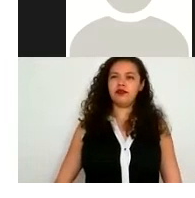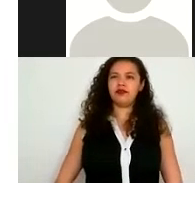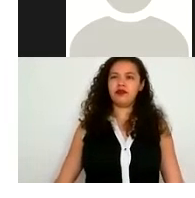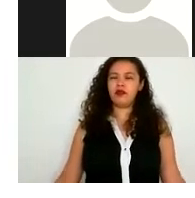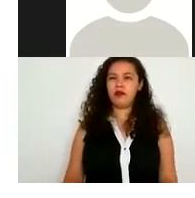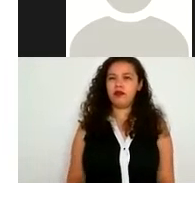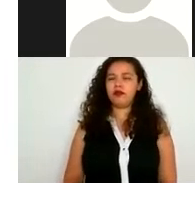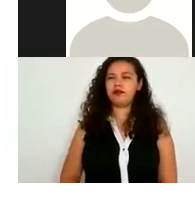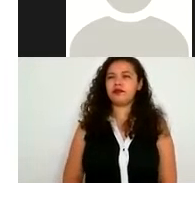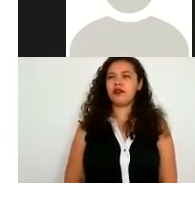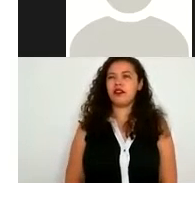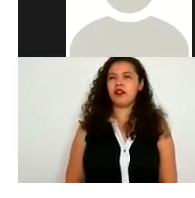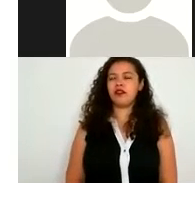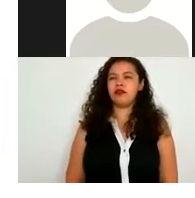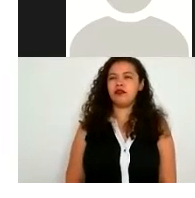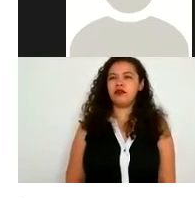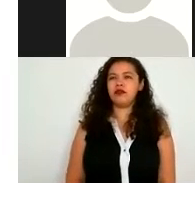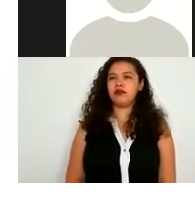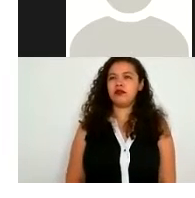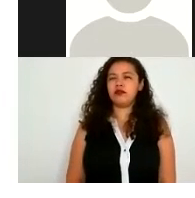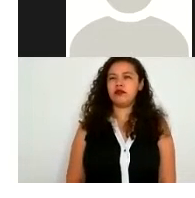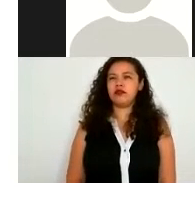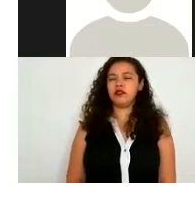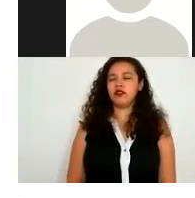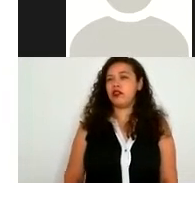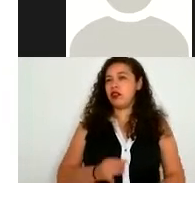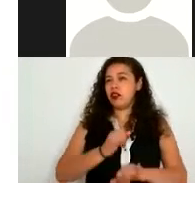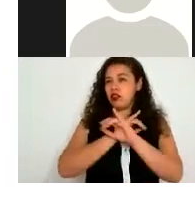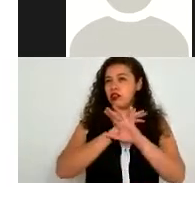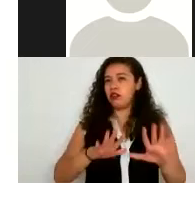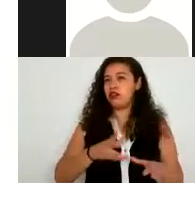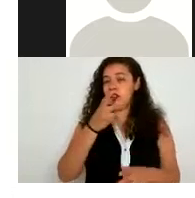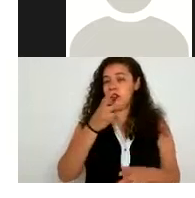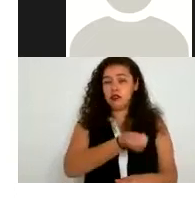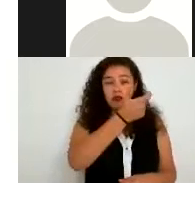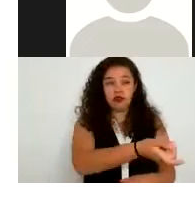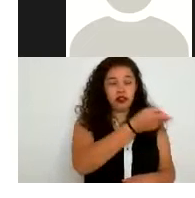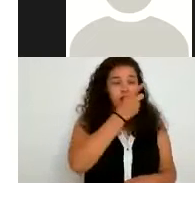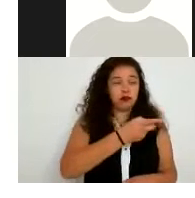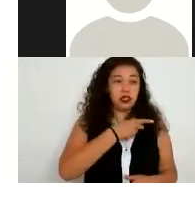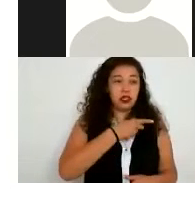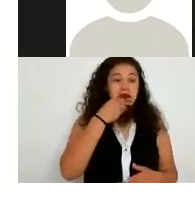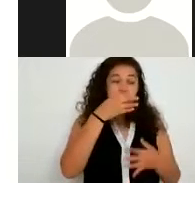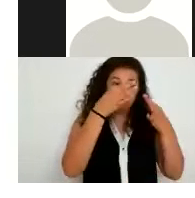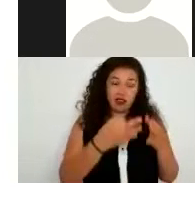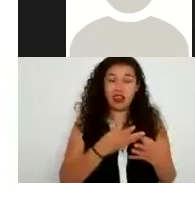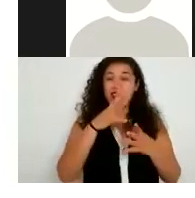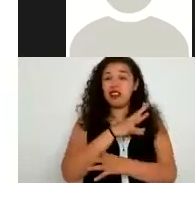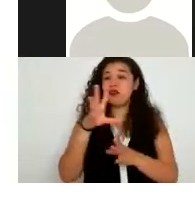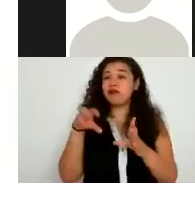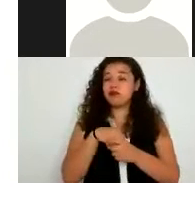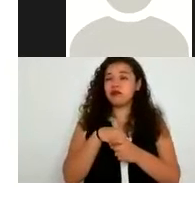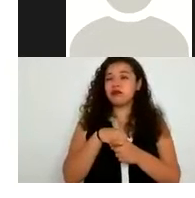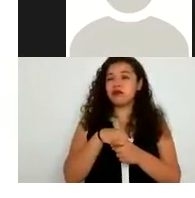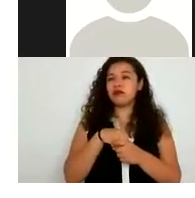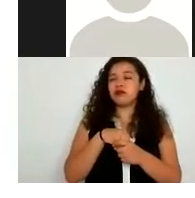para nosotros esa primera información pues es correcta y completa porque a veces este por ejemplo muchos de los niños pues no